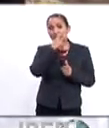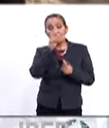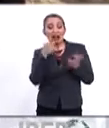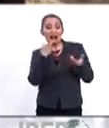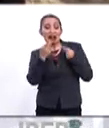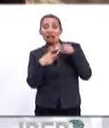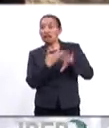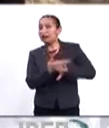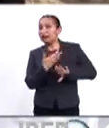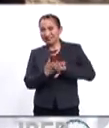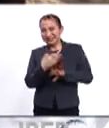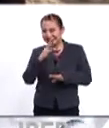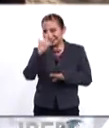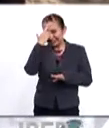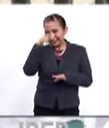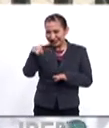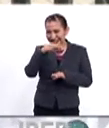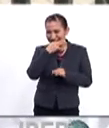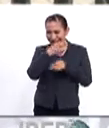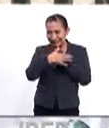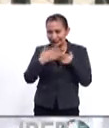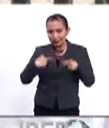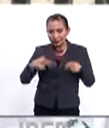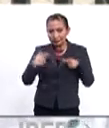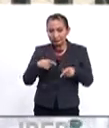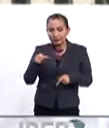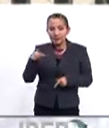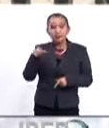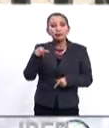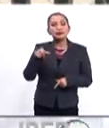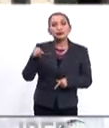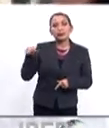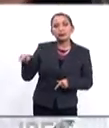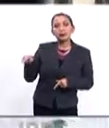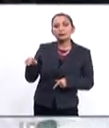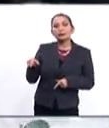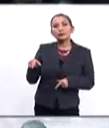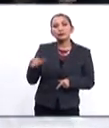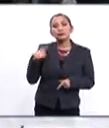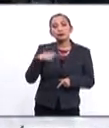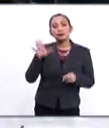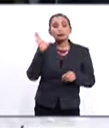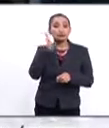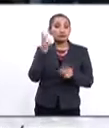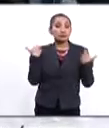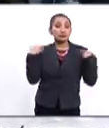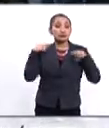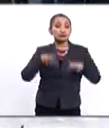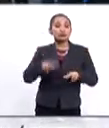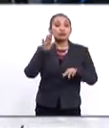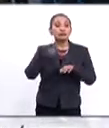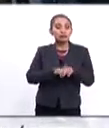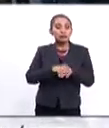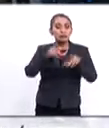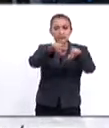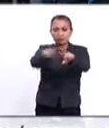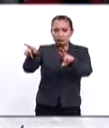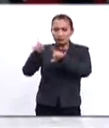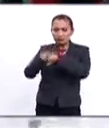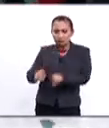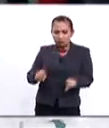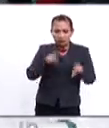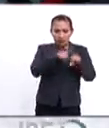recordarle a nuestro auditorio, nuestro amplio auditorio, que es el Congreso que es más diverso